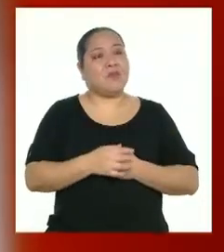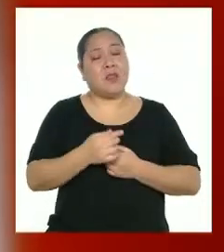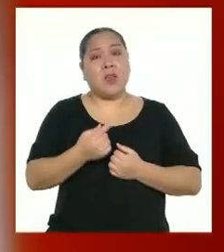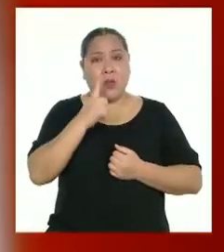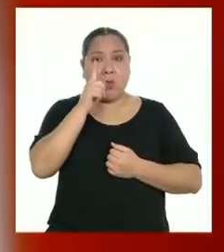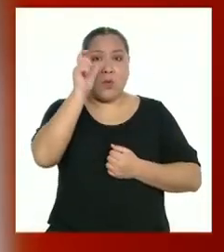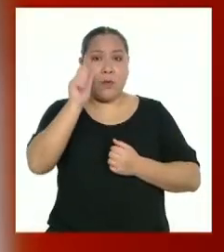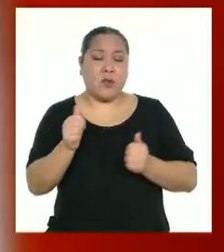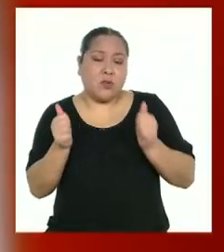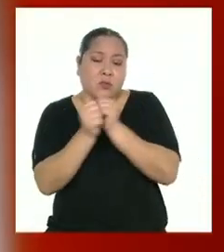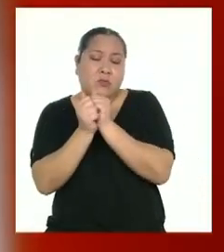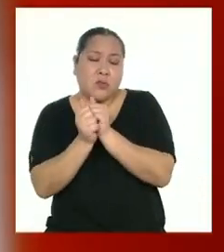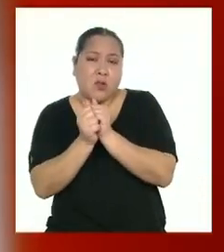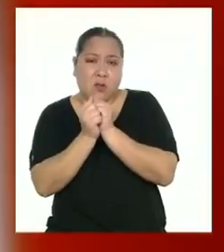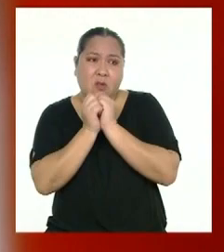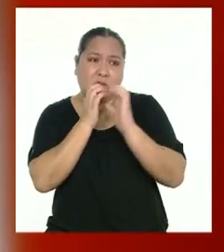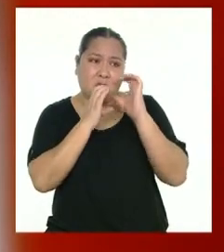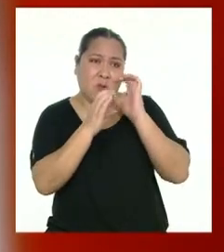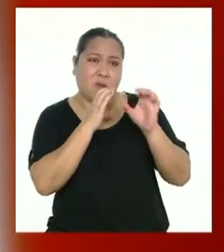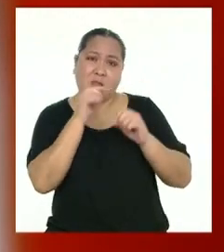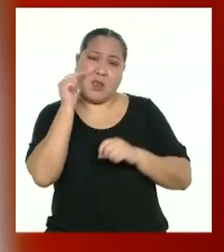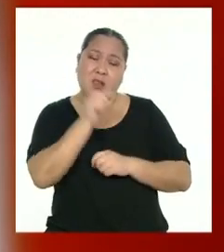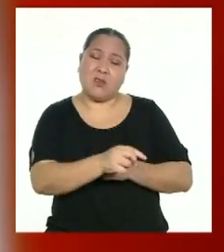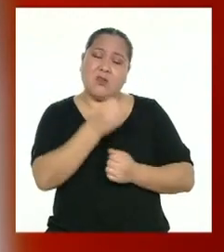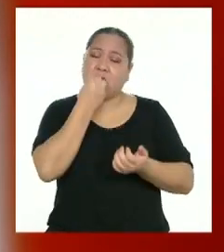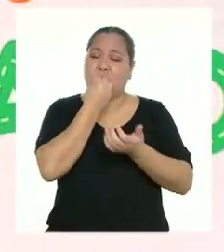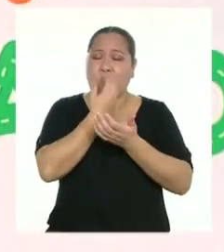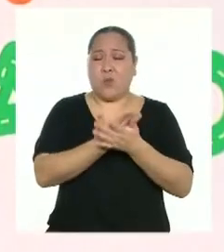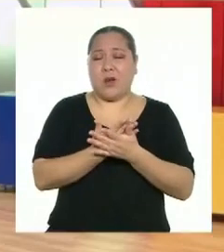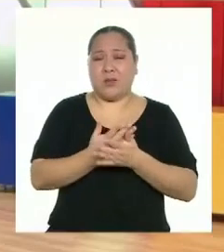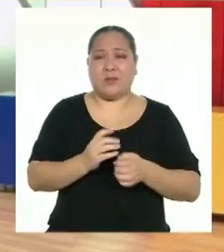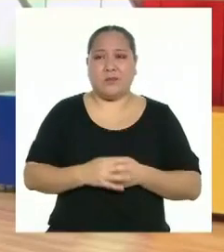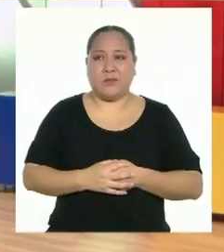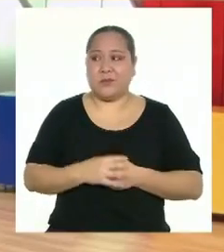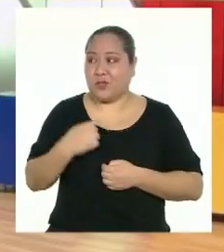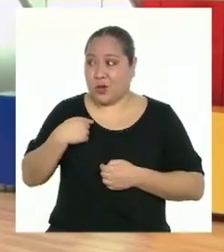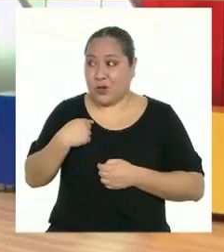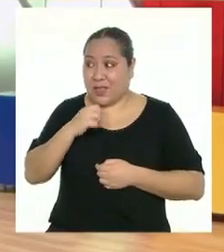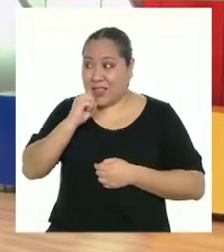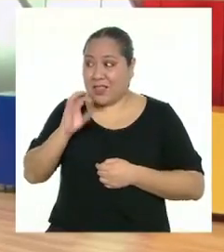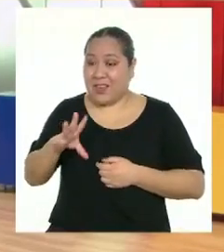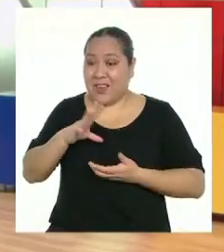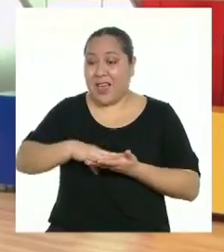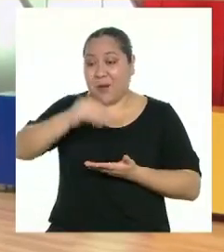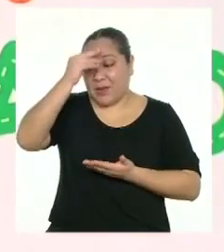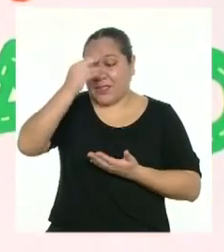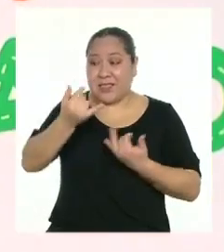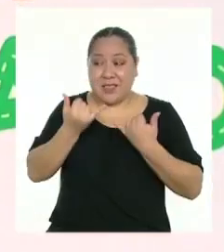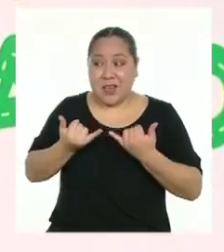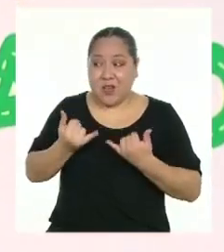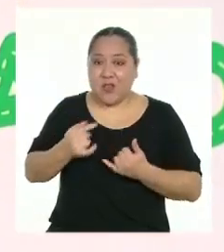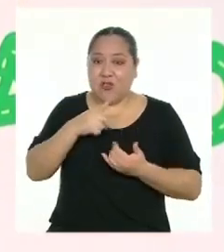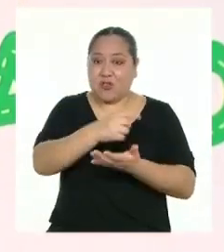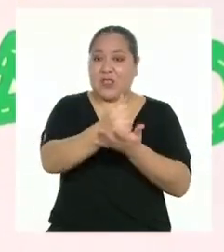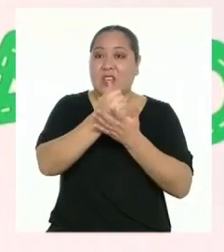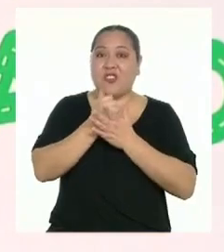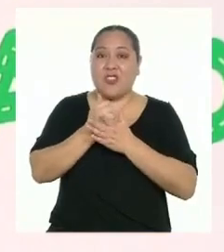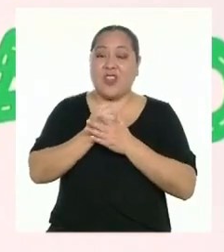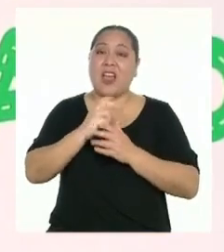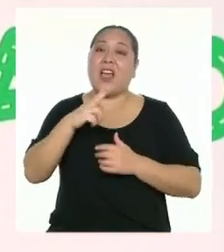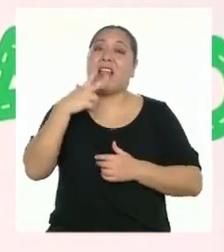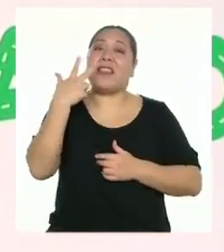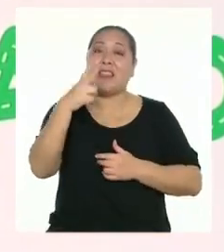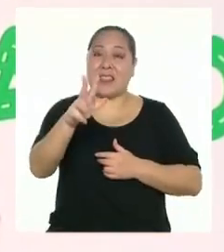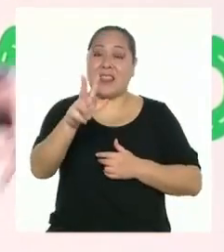alguien con quien hablar realmente es algo bueno. Te cuento que el aprendizaje de hoy nos ayudará en los siguientes